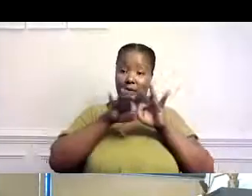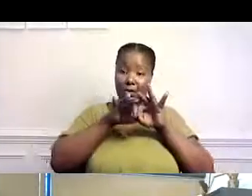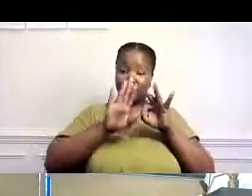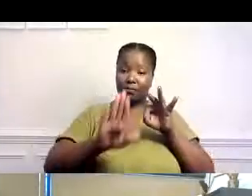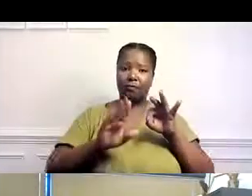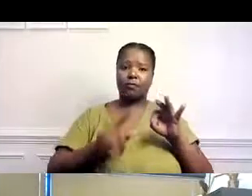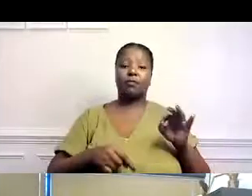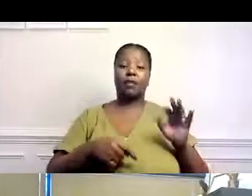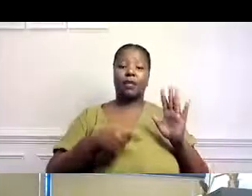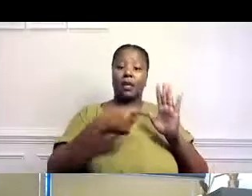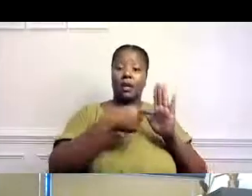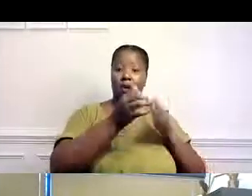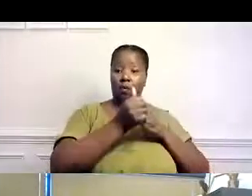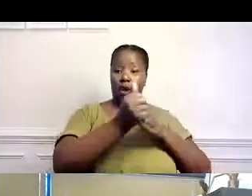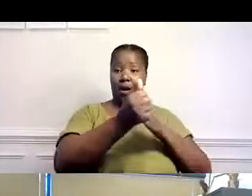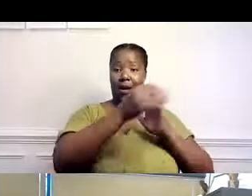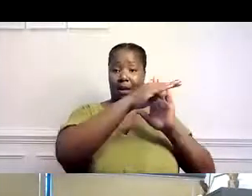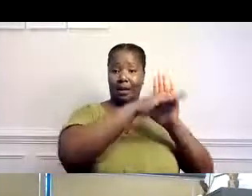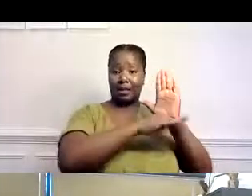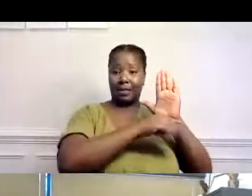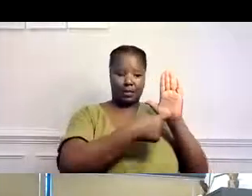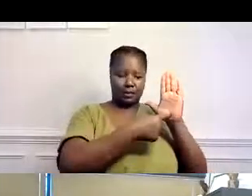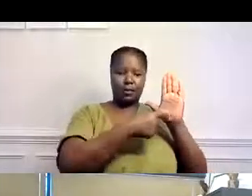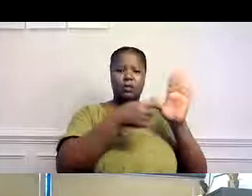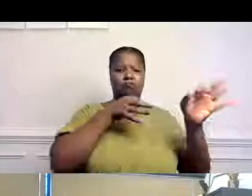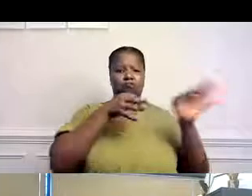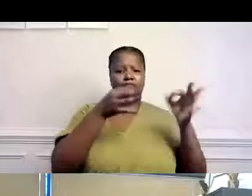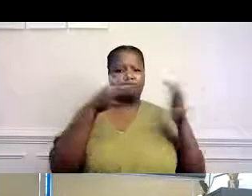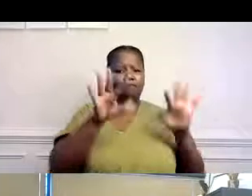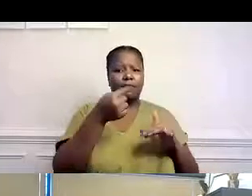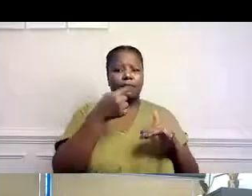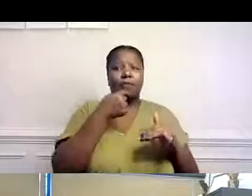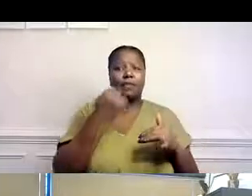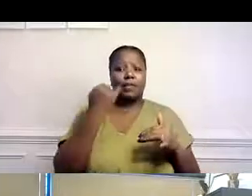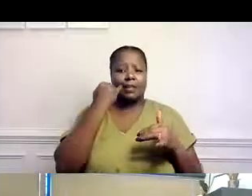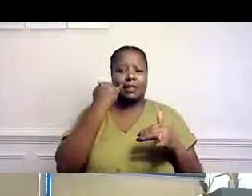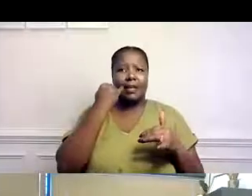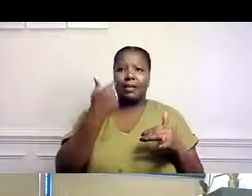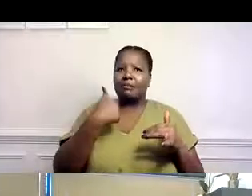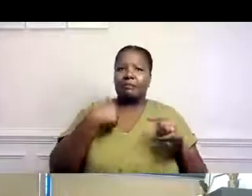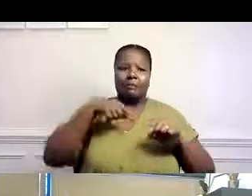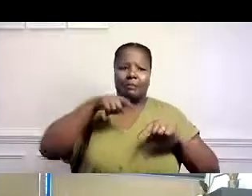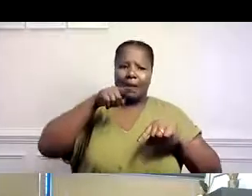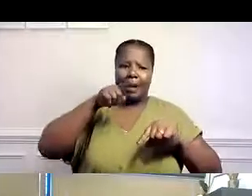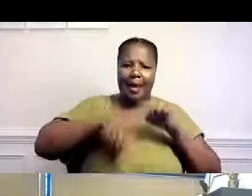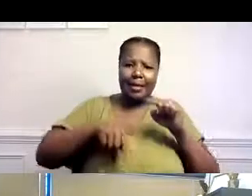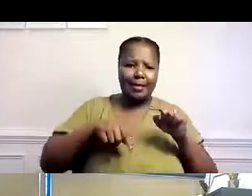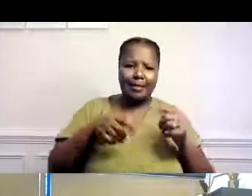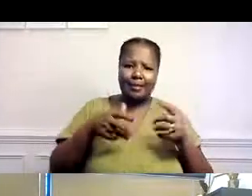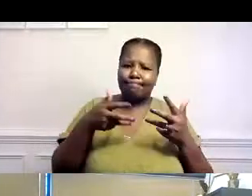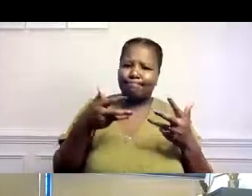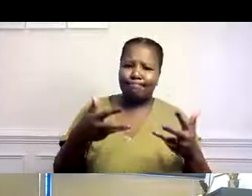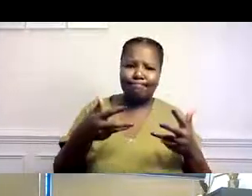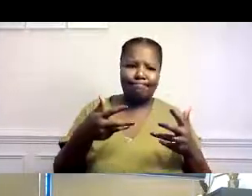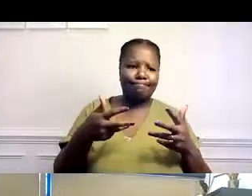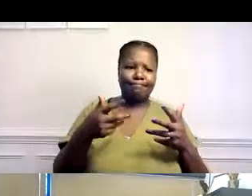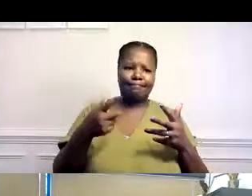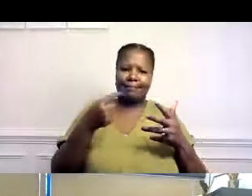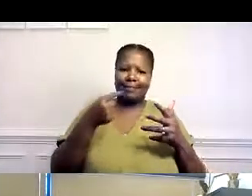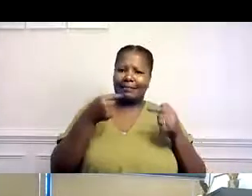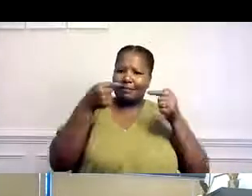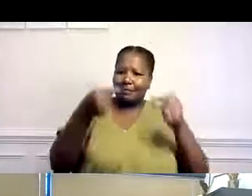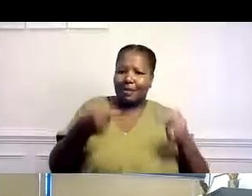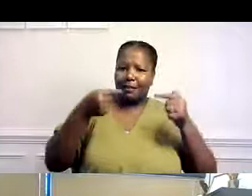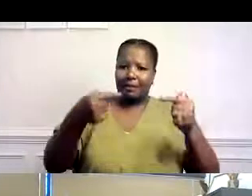en mente. El uso de máscaras o coberturas para la cara. Sabemos que esto es importante bien en las